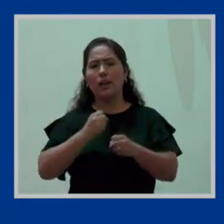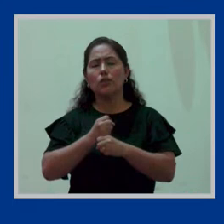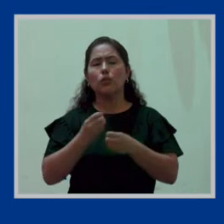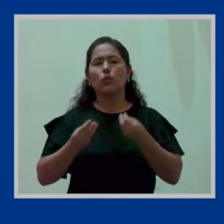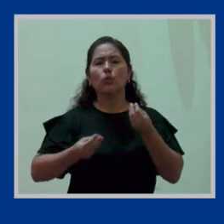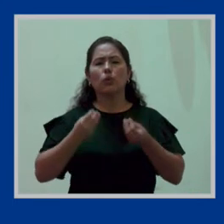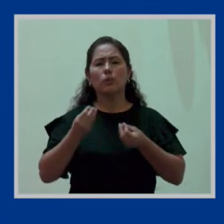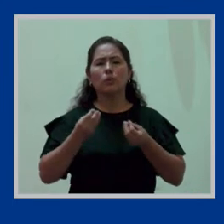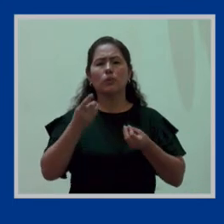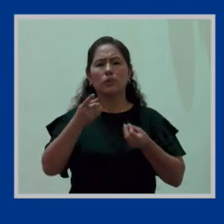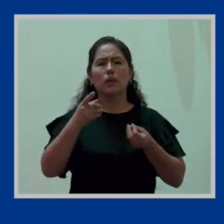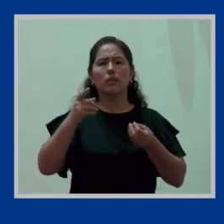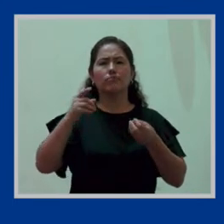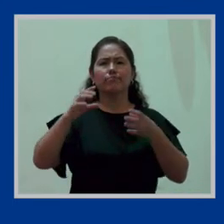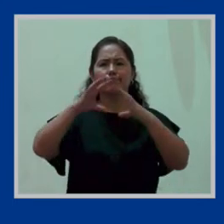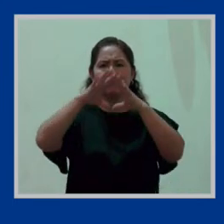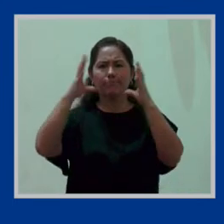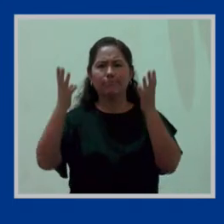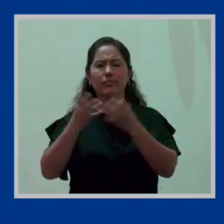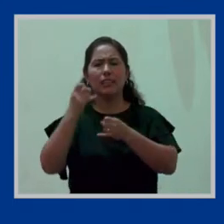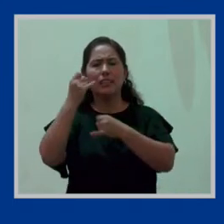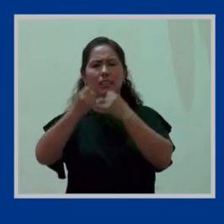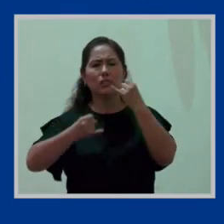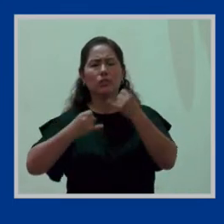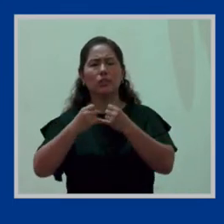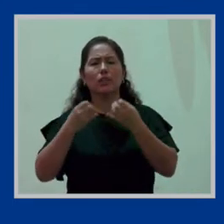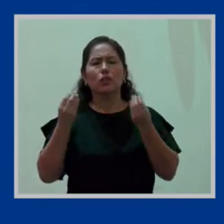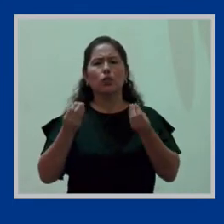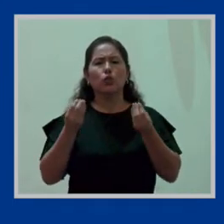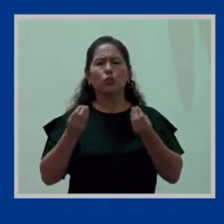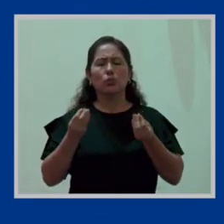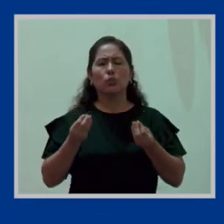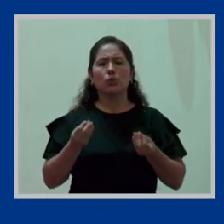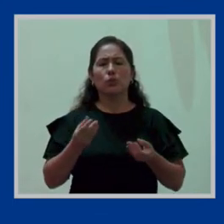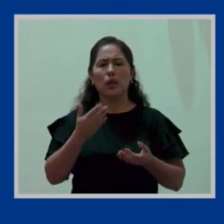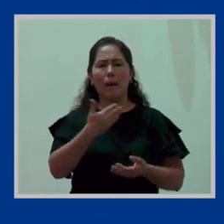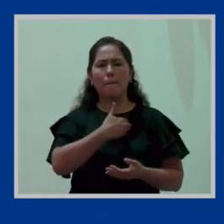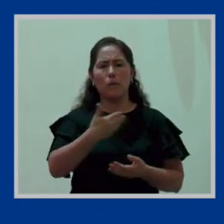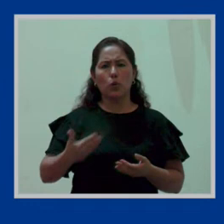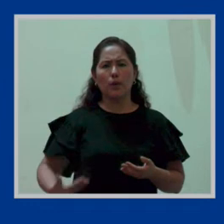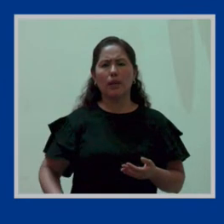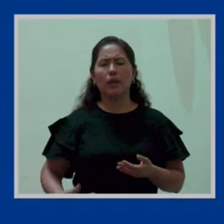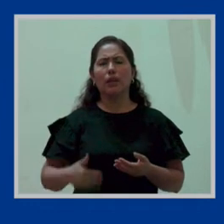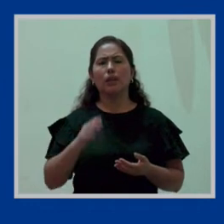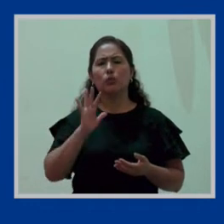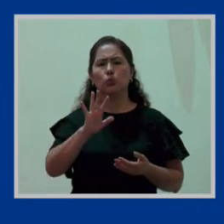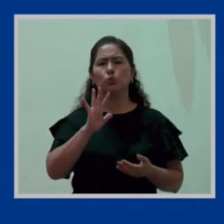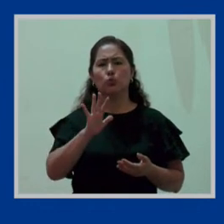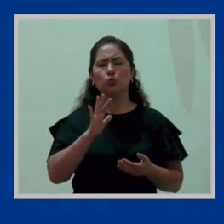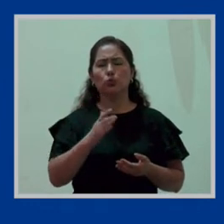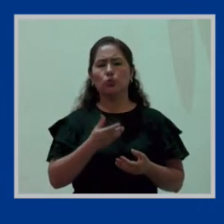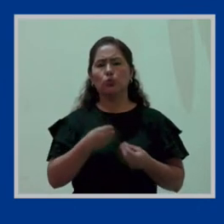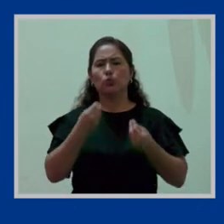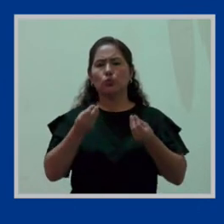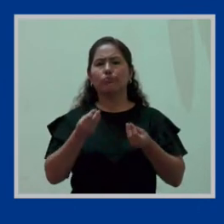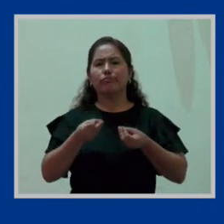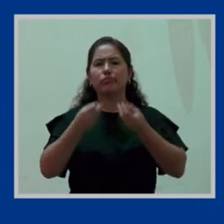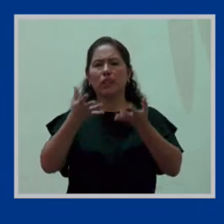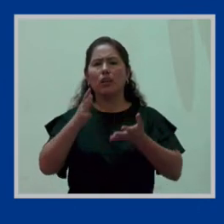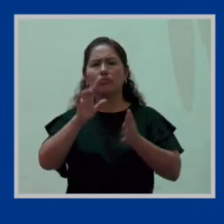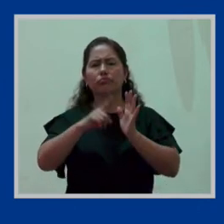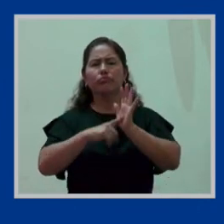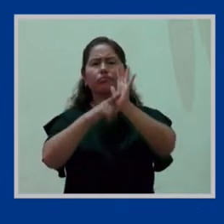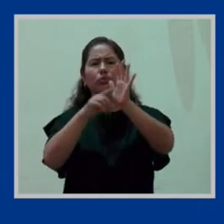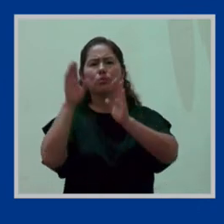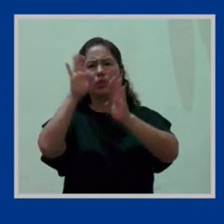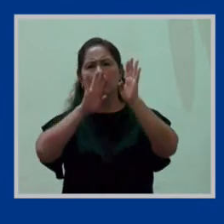a nivel internacional esta publicación especializada en salud pública, de carácter internacional, ha expresado su preocupación